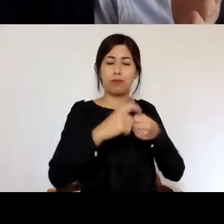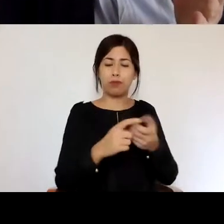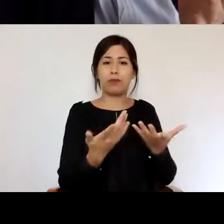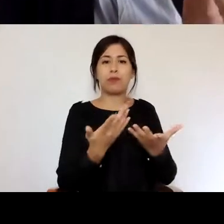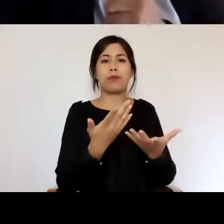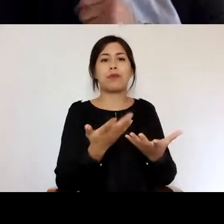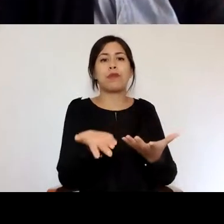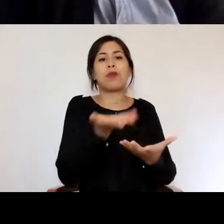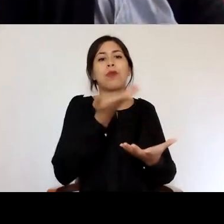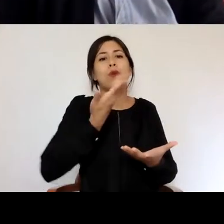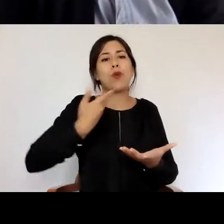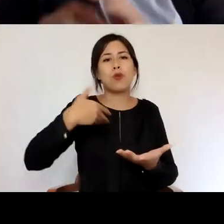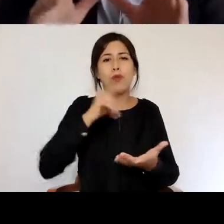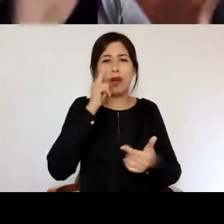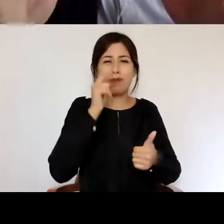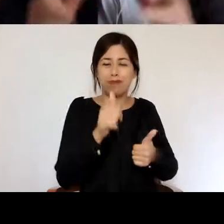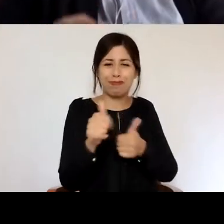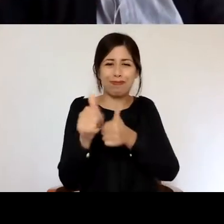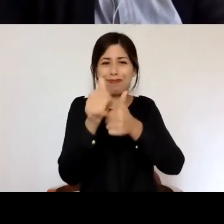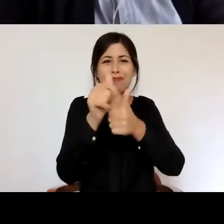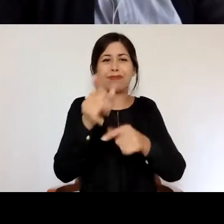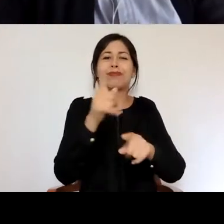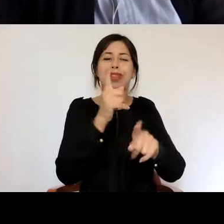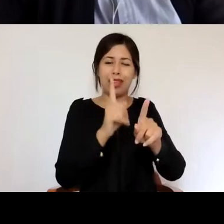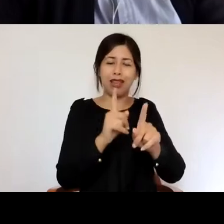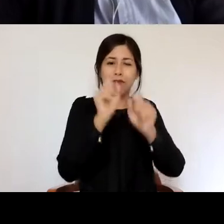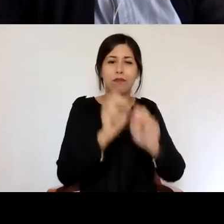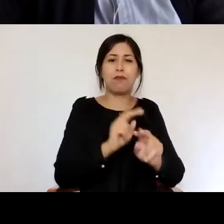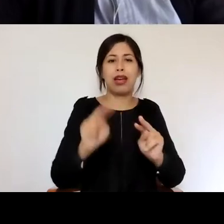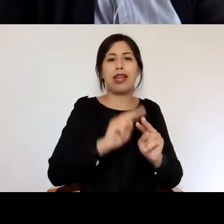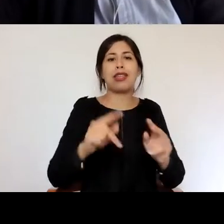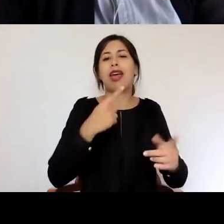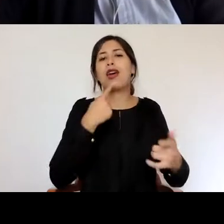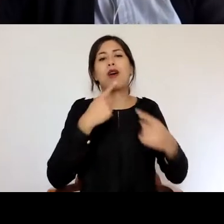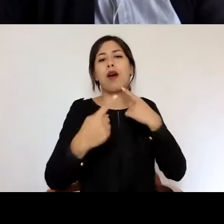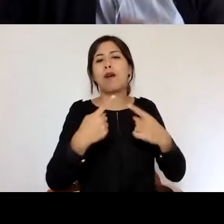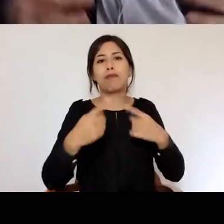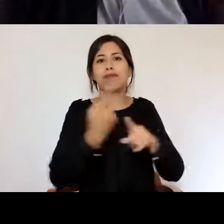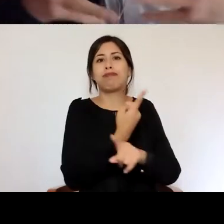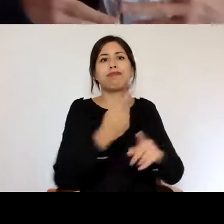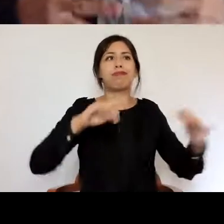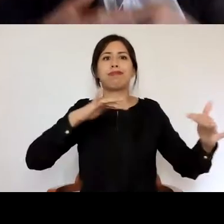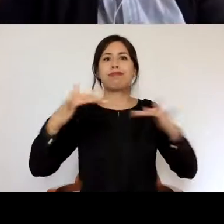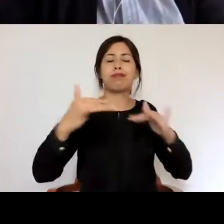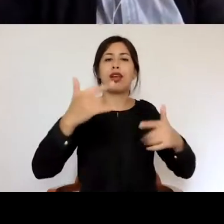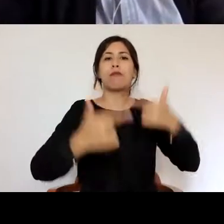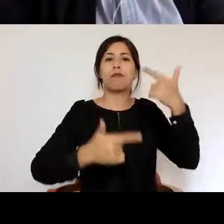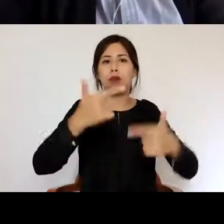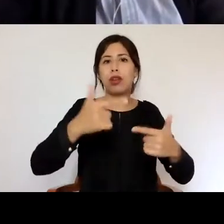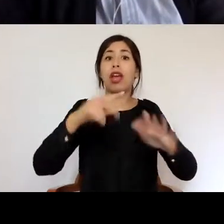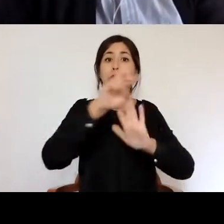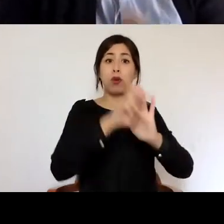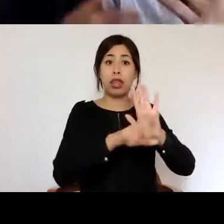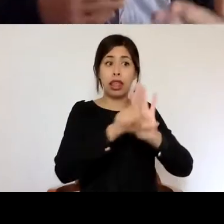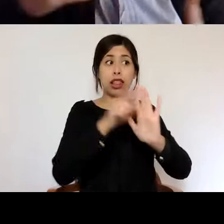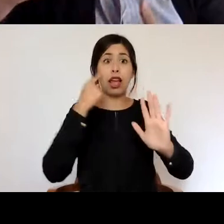vamos a perseguirlos a ustedes si es que hay algún espacio a través de la discusión política de proyectos de ley que se vinculen con los proyectos